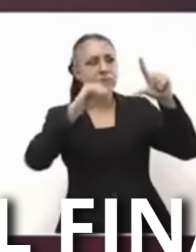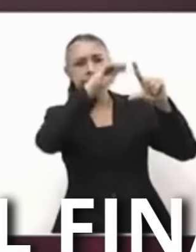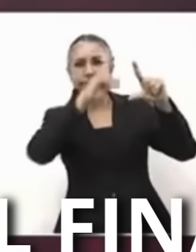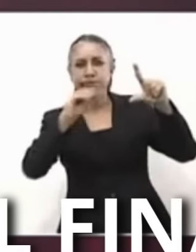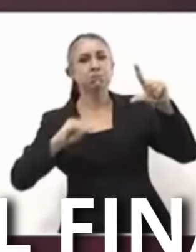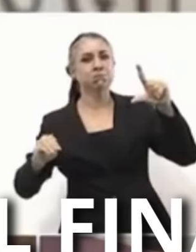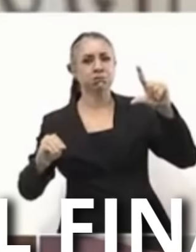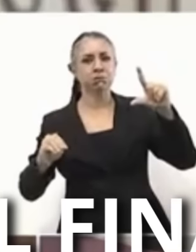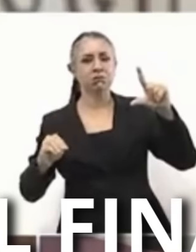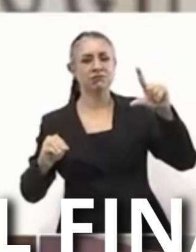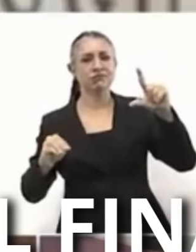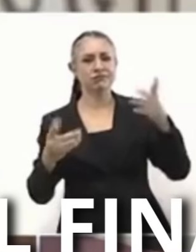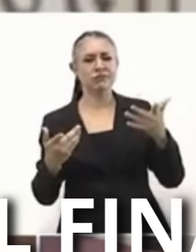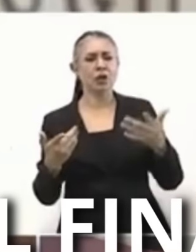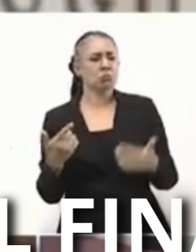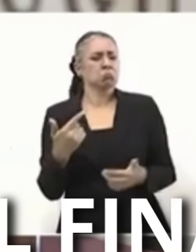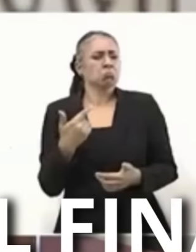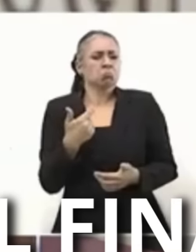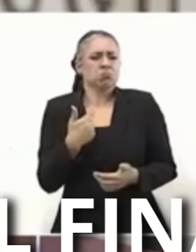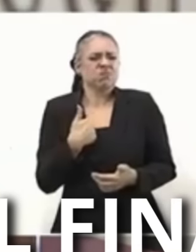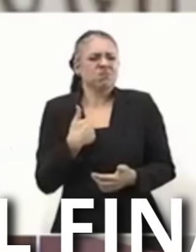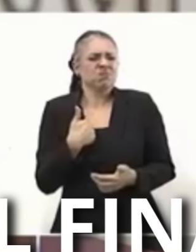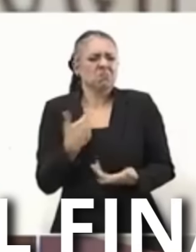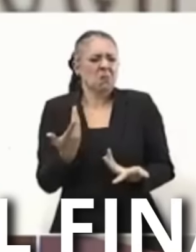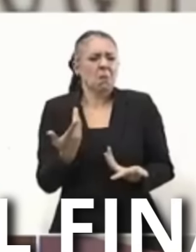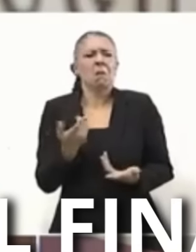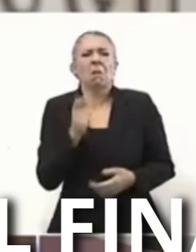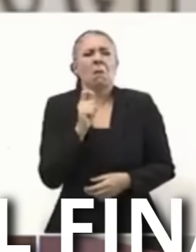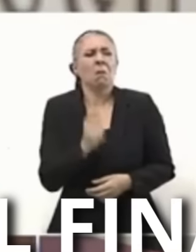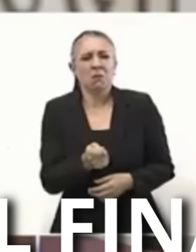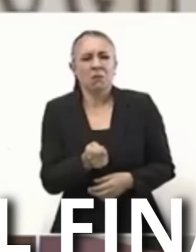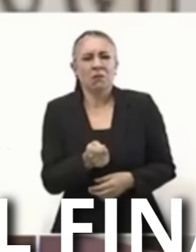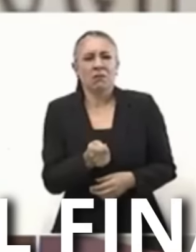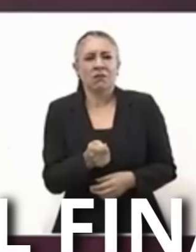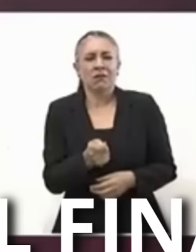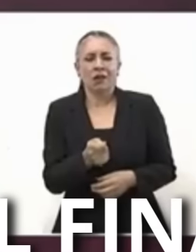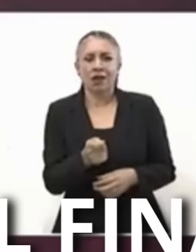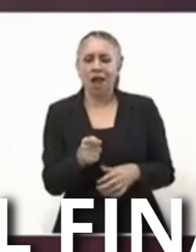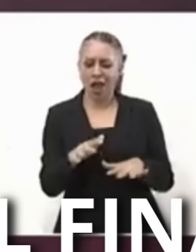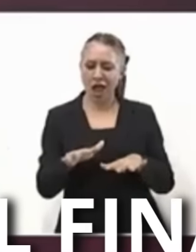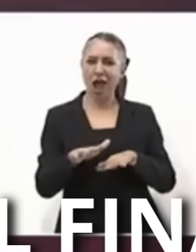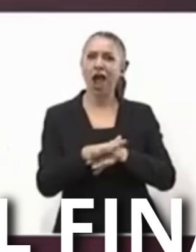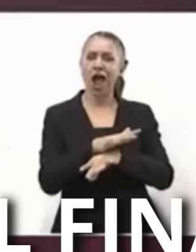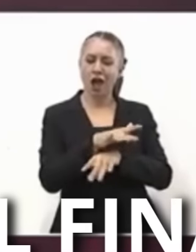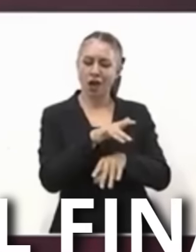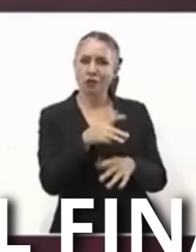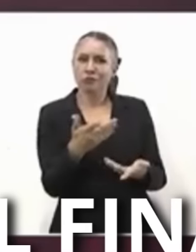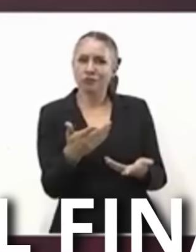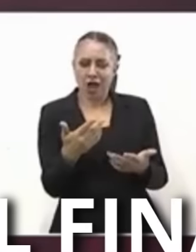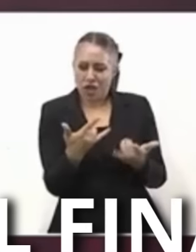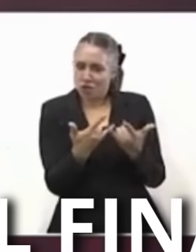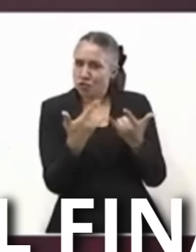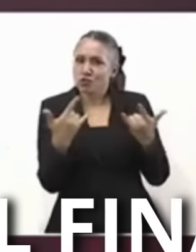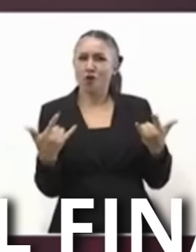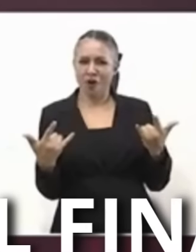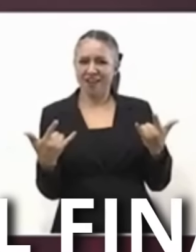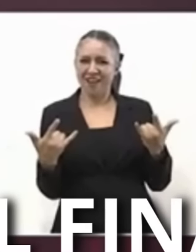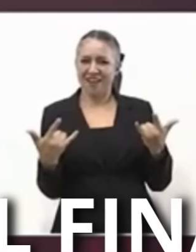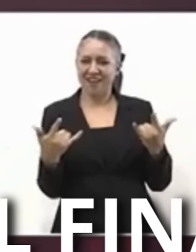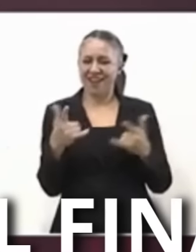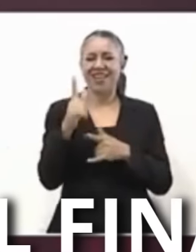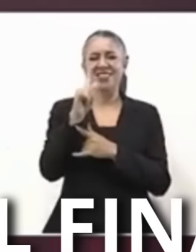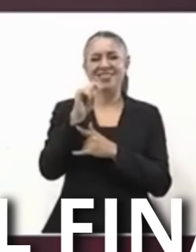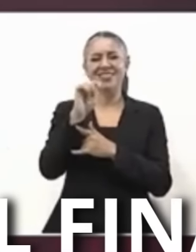En esto que yo llamo La transición histórica Transición es el periodo entre